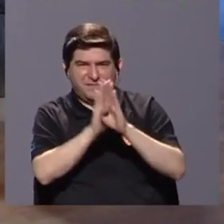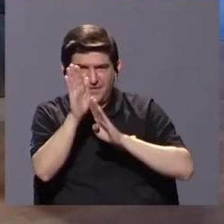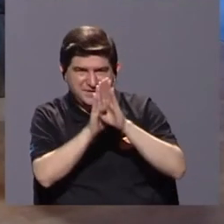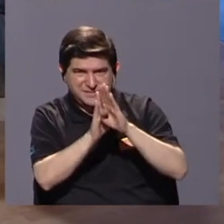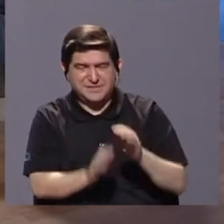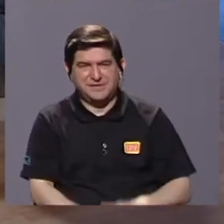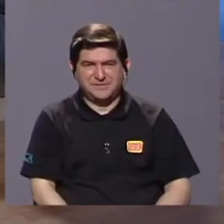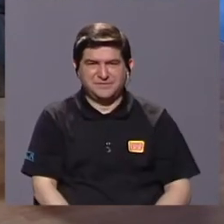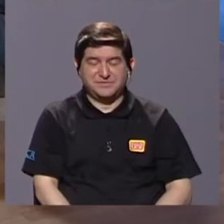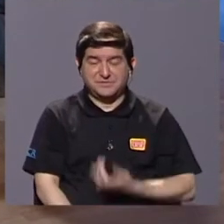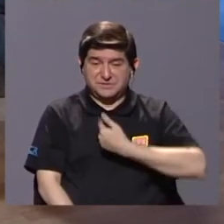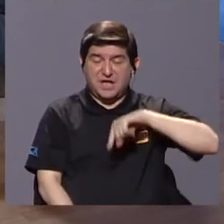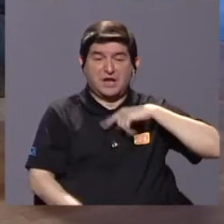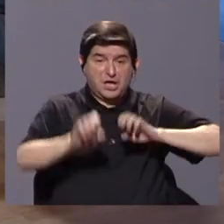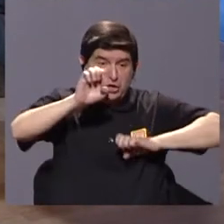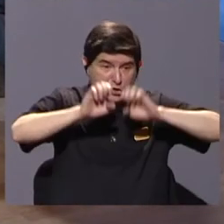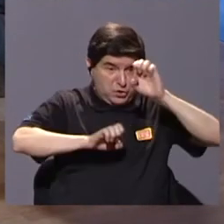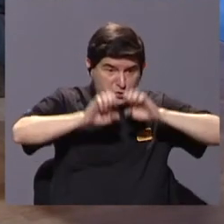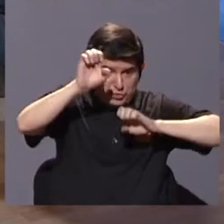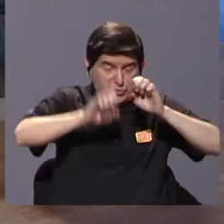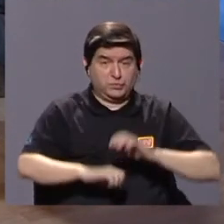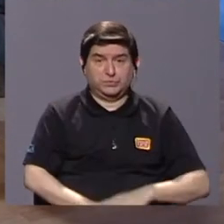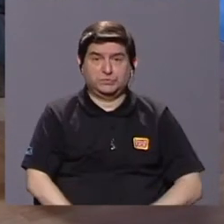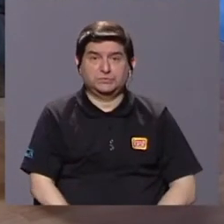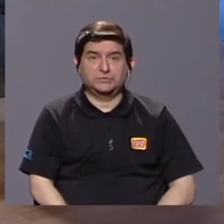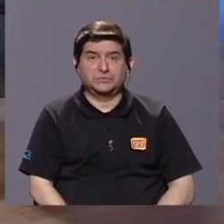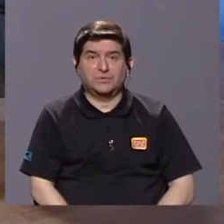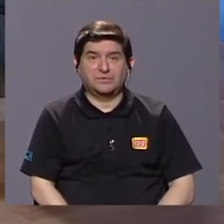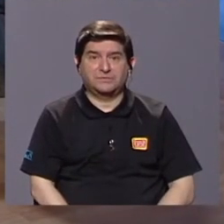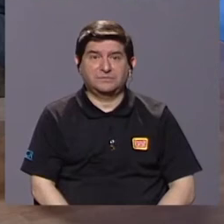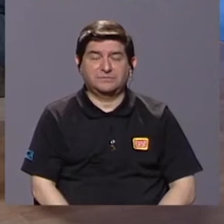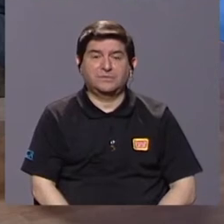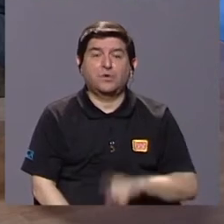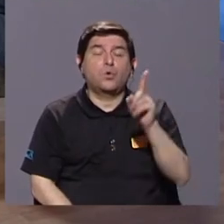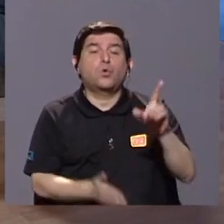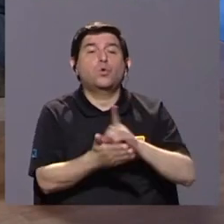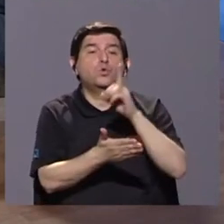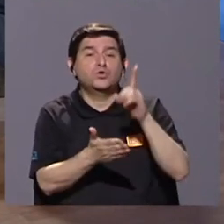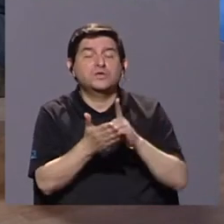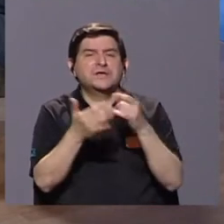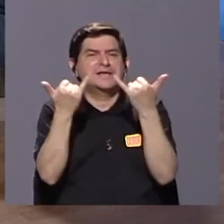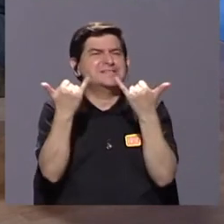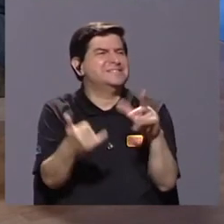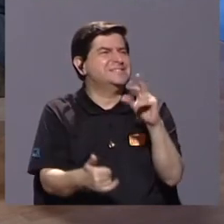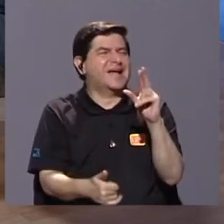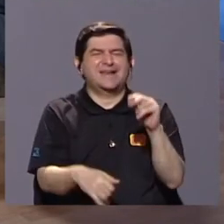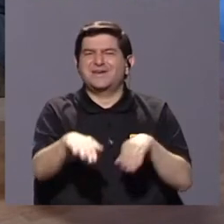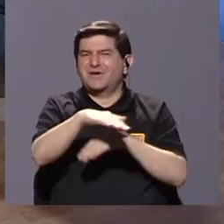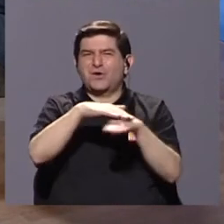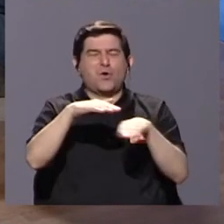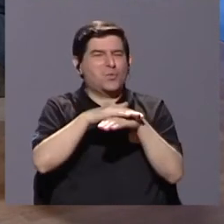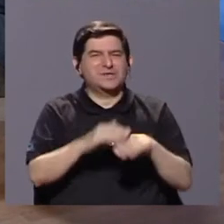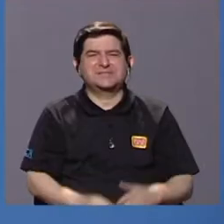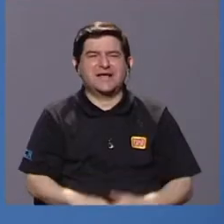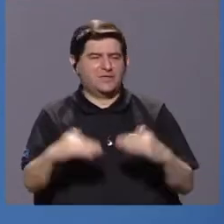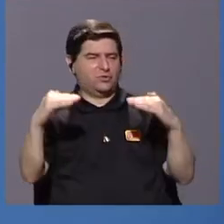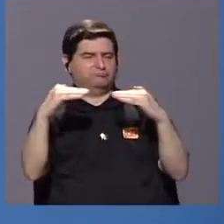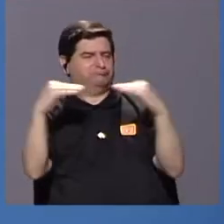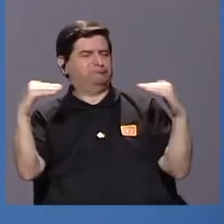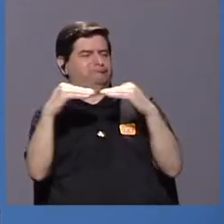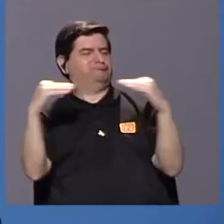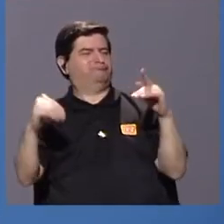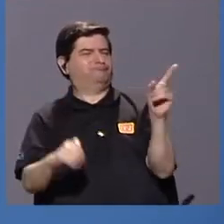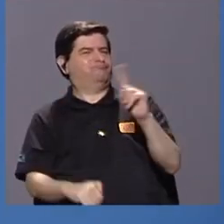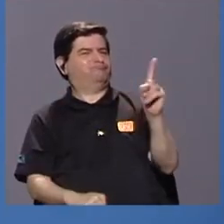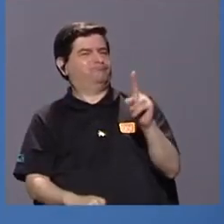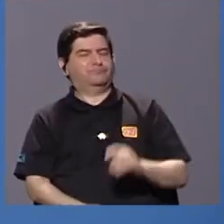y es algo que estamos valorando, un diccionario ya no basado en equivalencias, sino